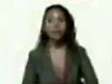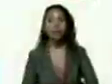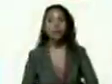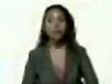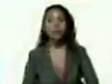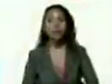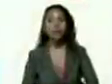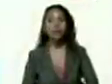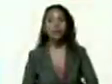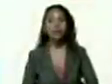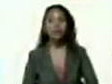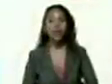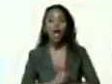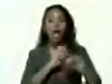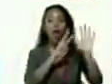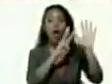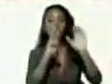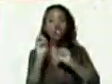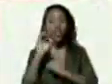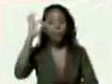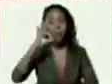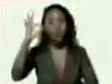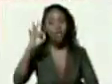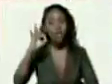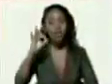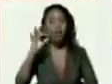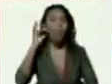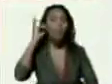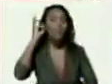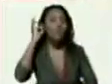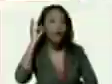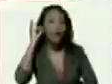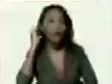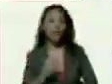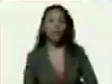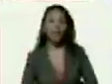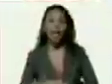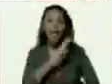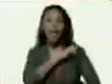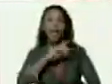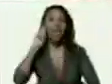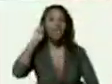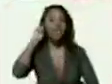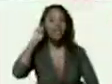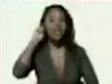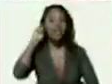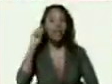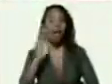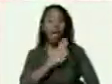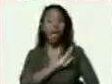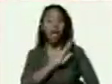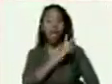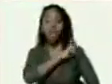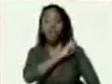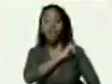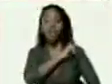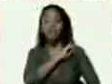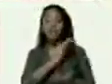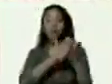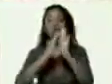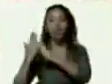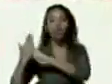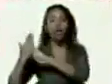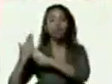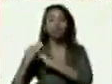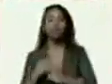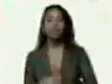el 80% son mujeres son jefas de comunidad jefas